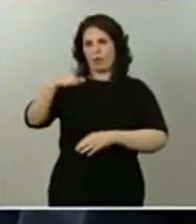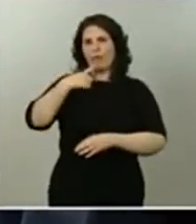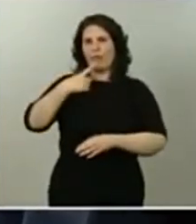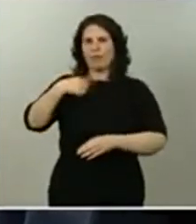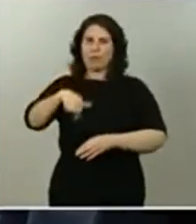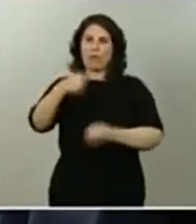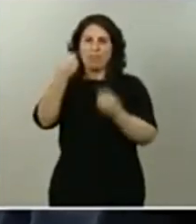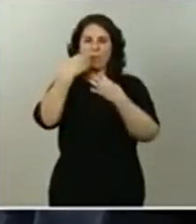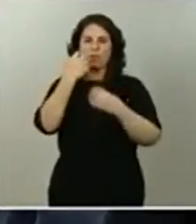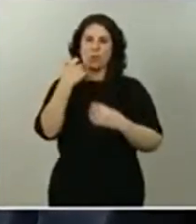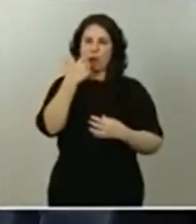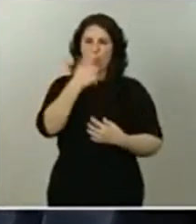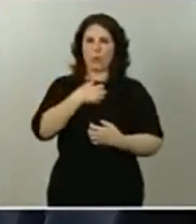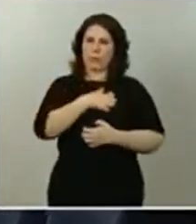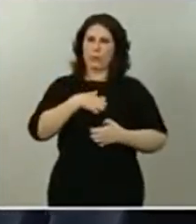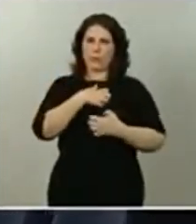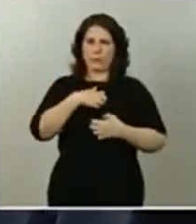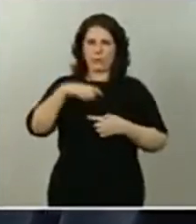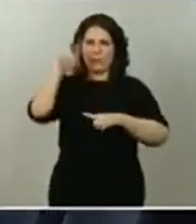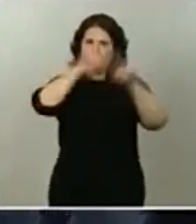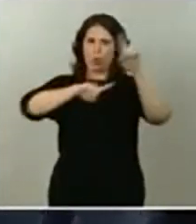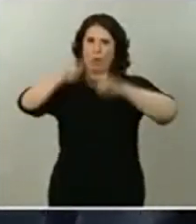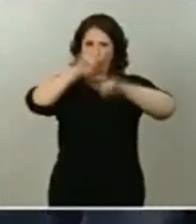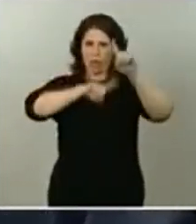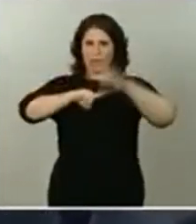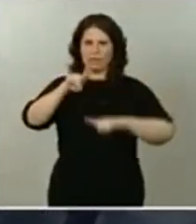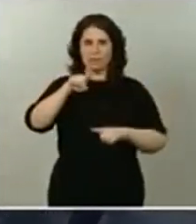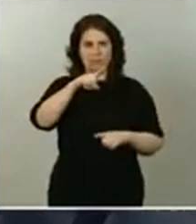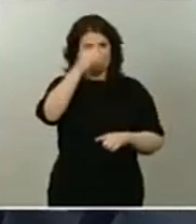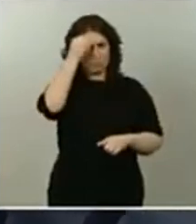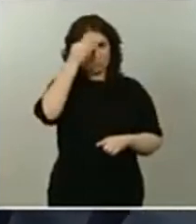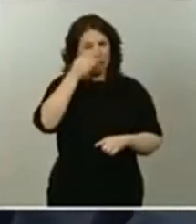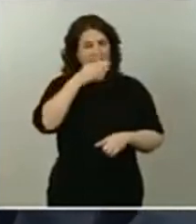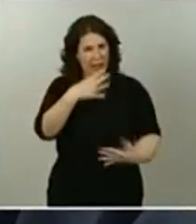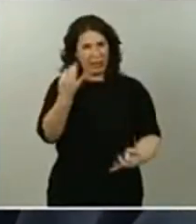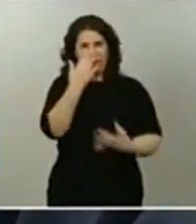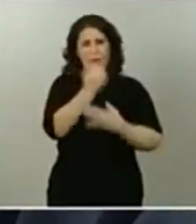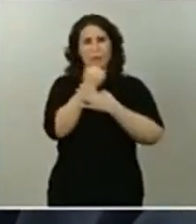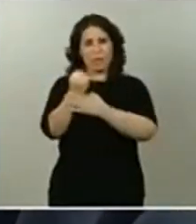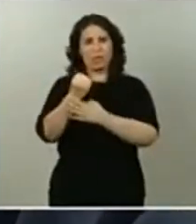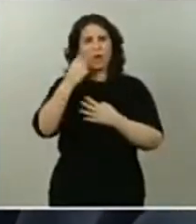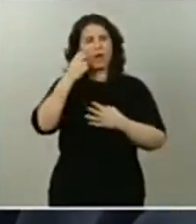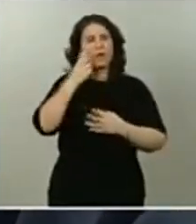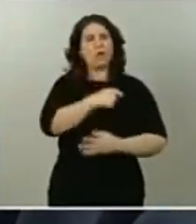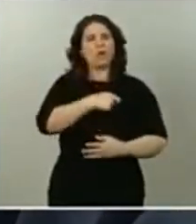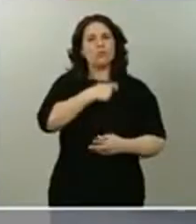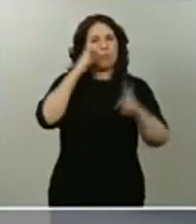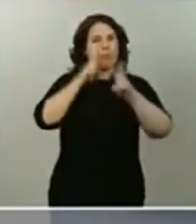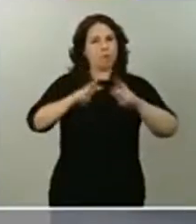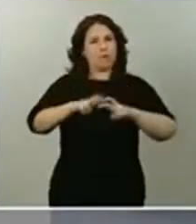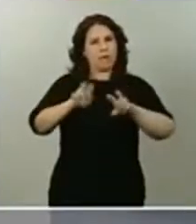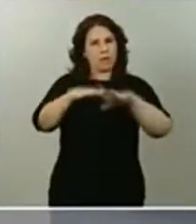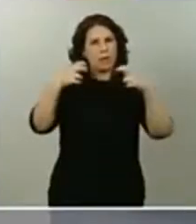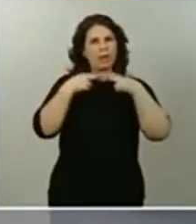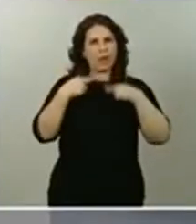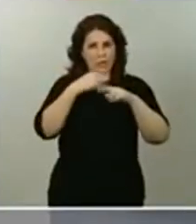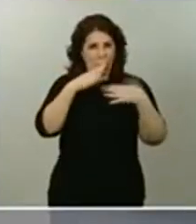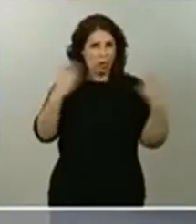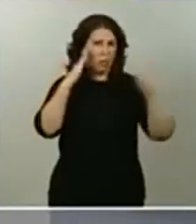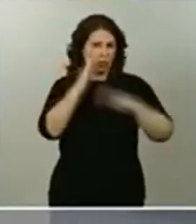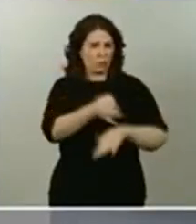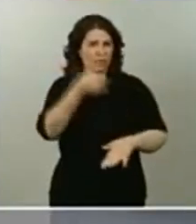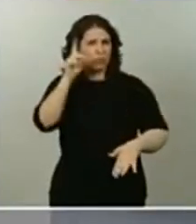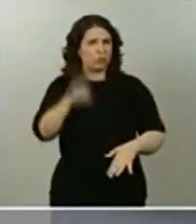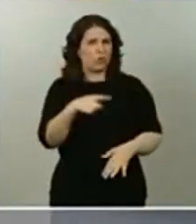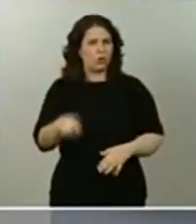preguntar si no creen que es el momento de apoyar una comisión de investigación en el Congreso. Gracias. Muchas gracias, Virginia. Como he dicho antes,